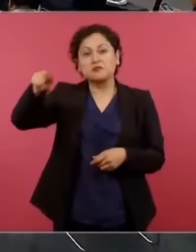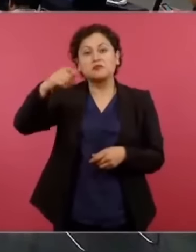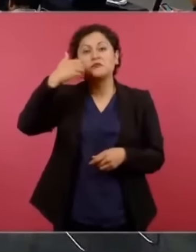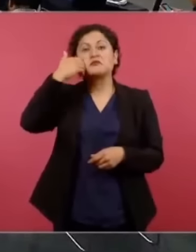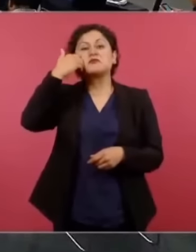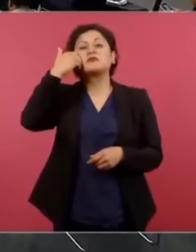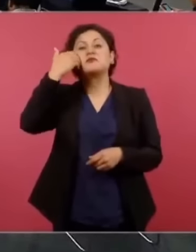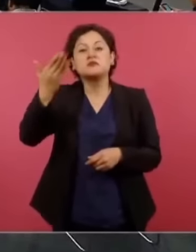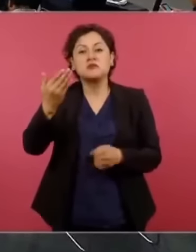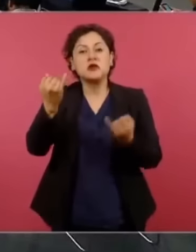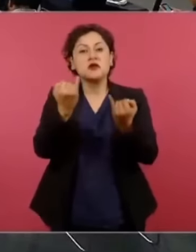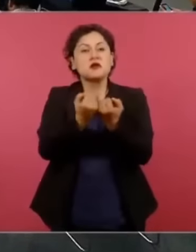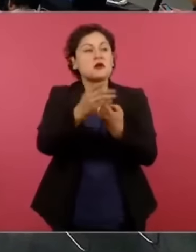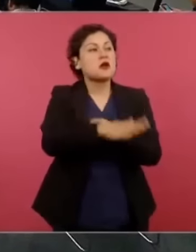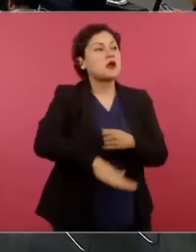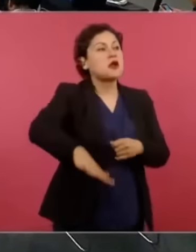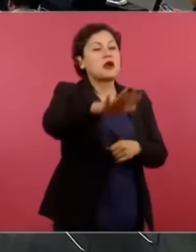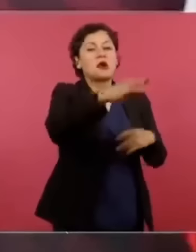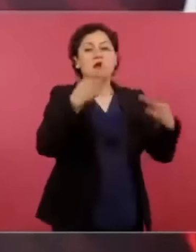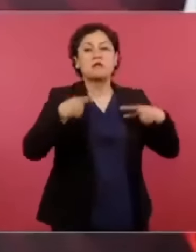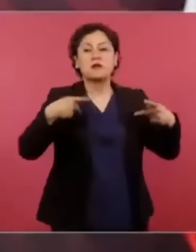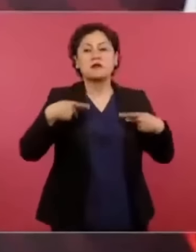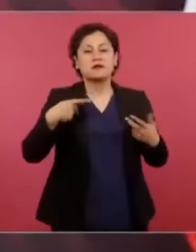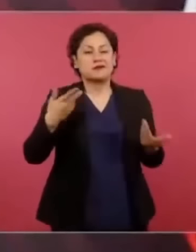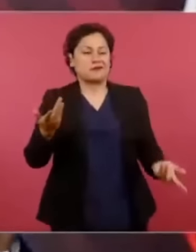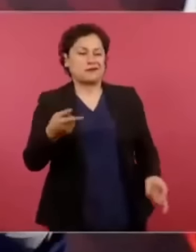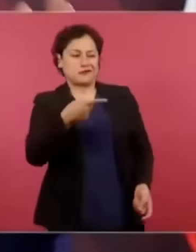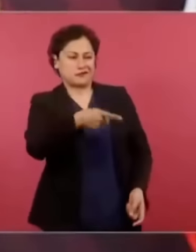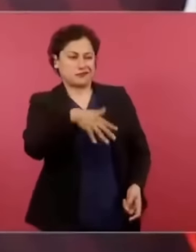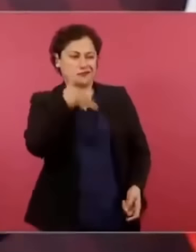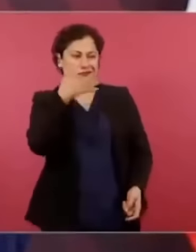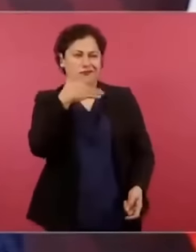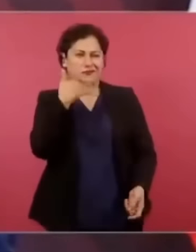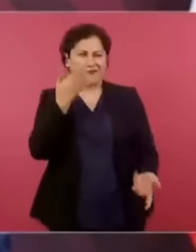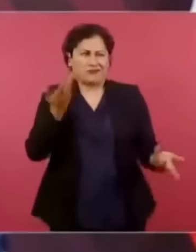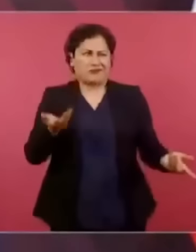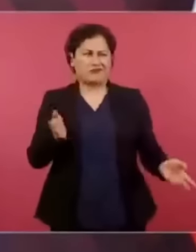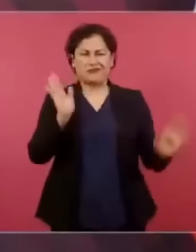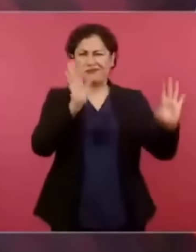como algo normal.